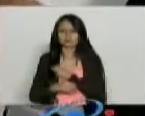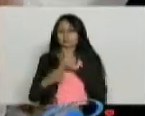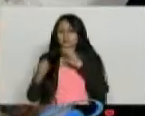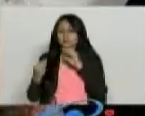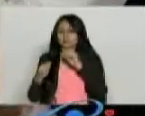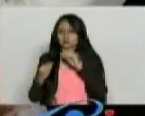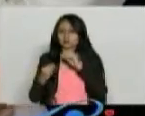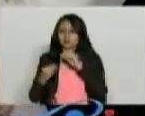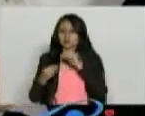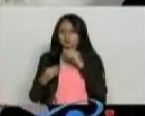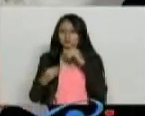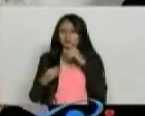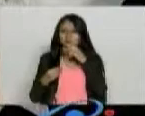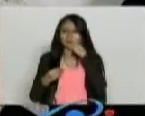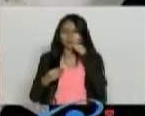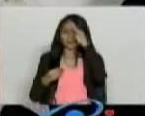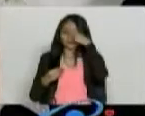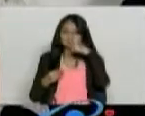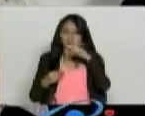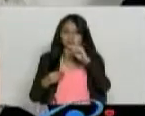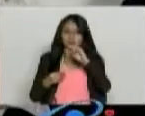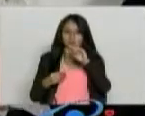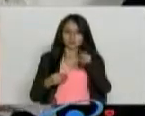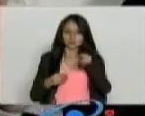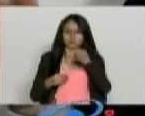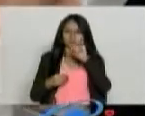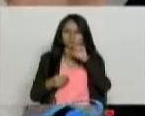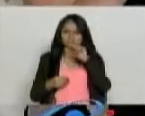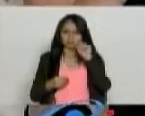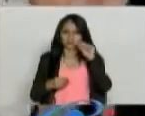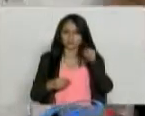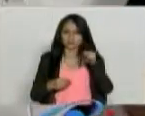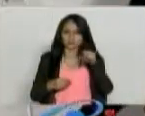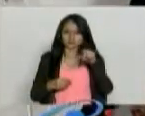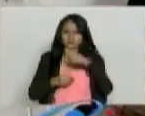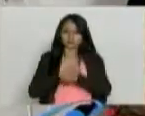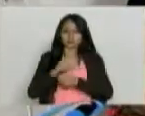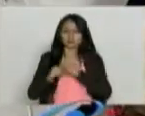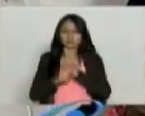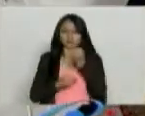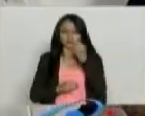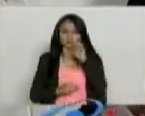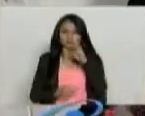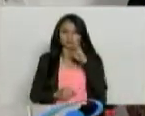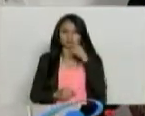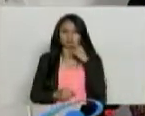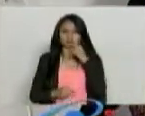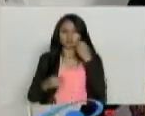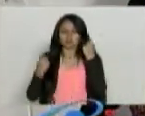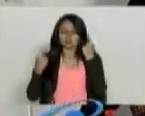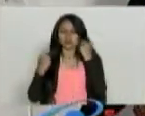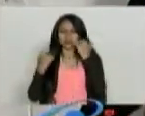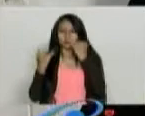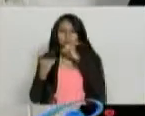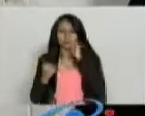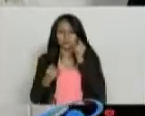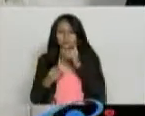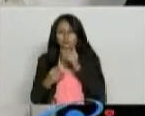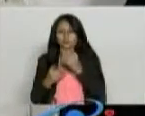y tiene 10, 12 años, 12 años. 13 años. 13 años y lo entendería él y cualquier niño. ¿Qué es más fácil?